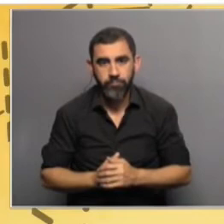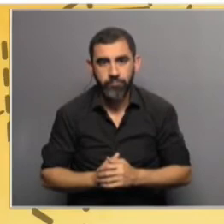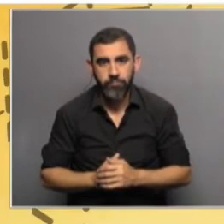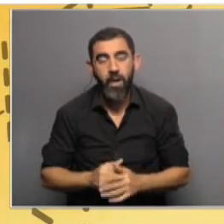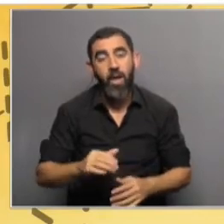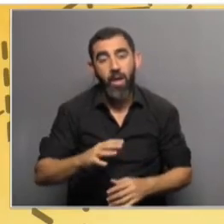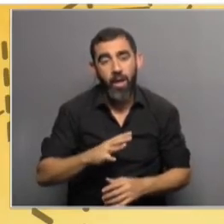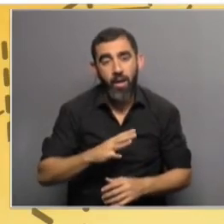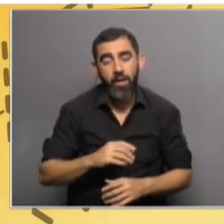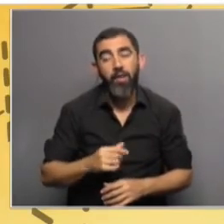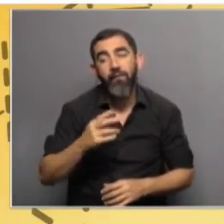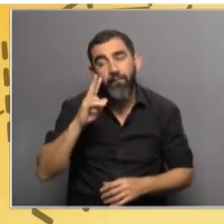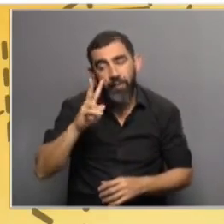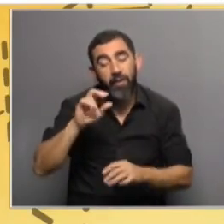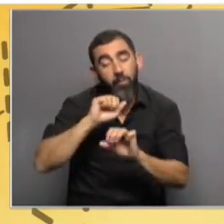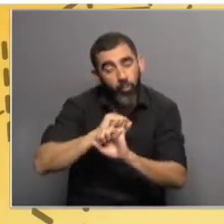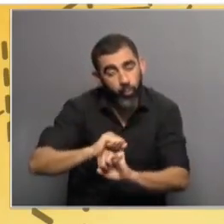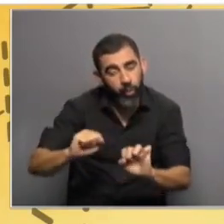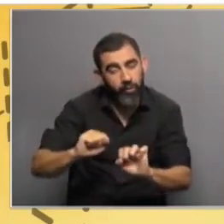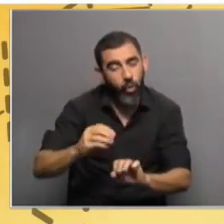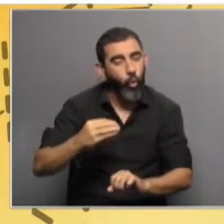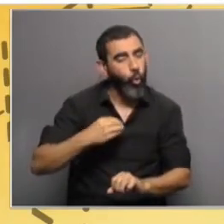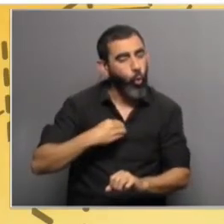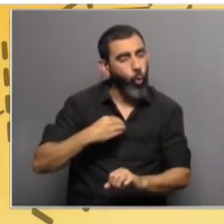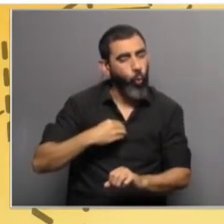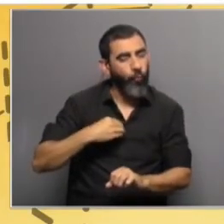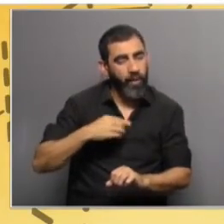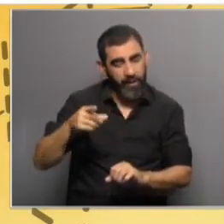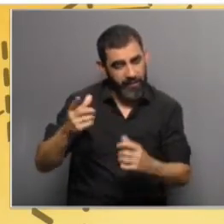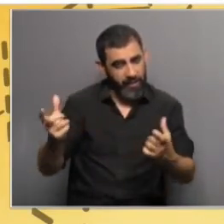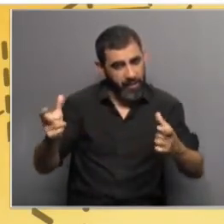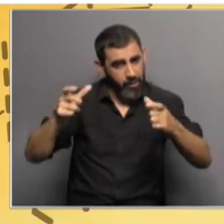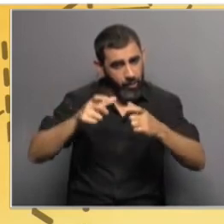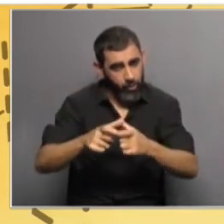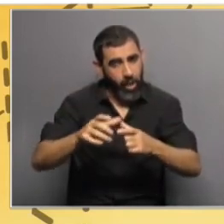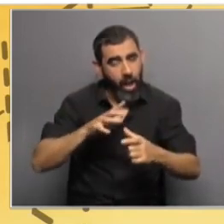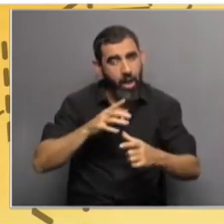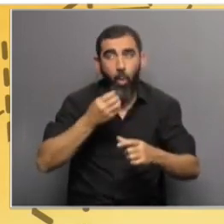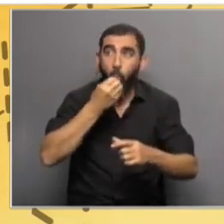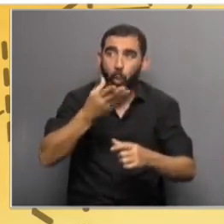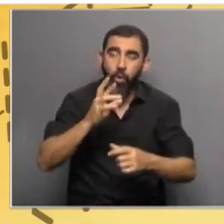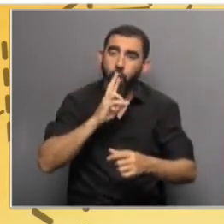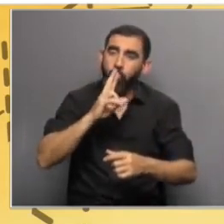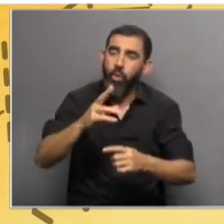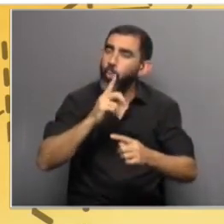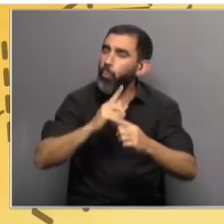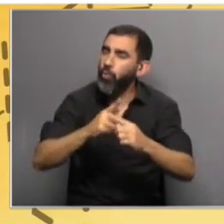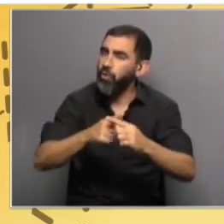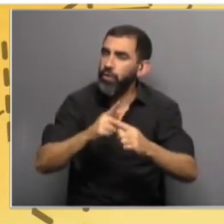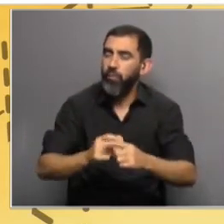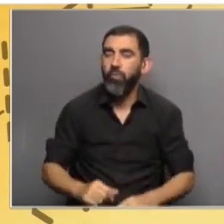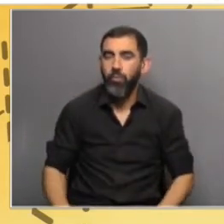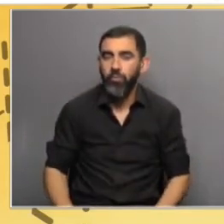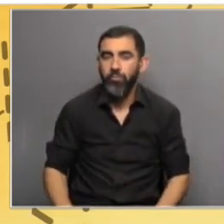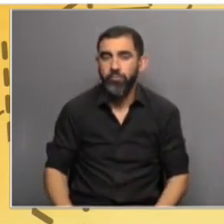¿ves atisbos que permitan confiar en que esta COP nos dé una señal positiva? Sí,